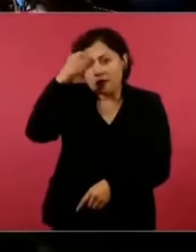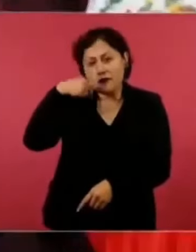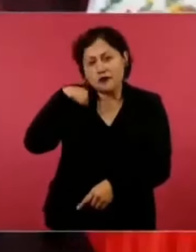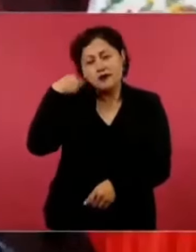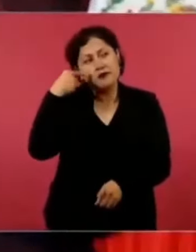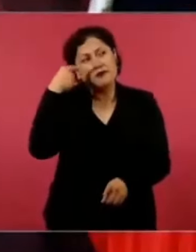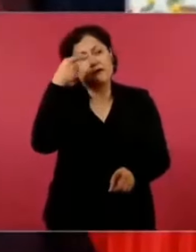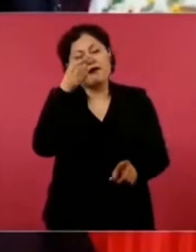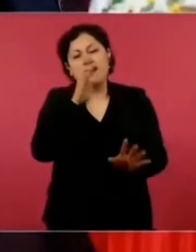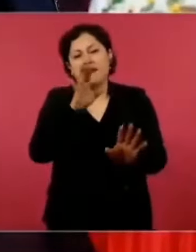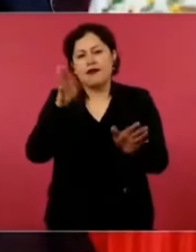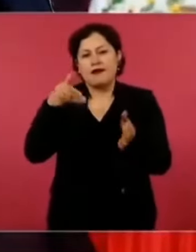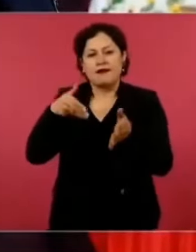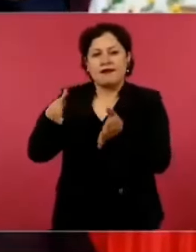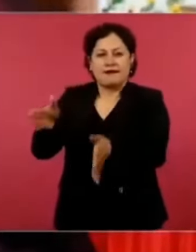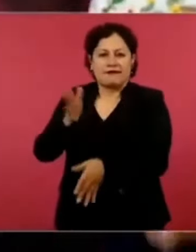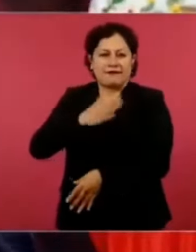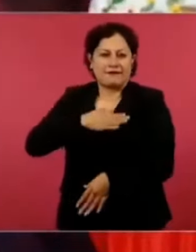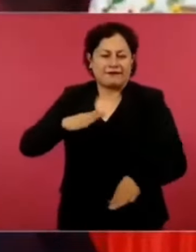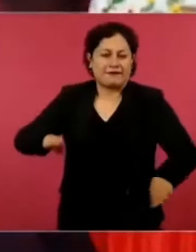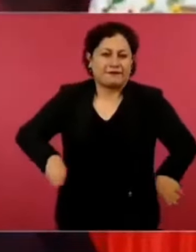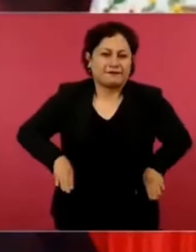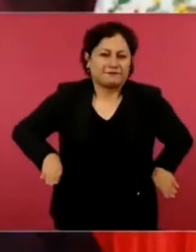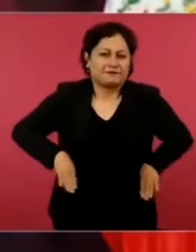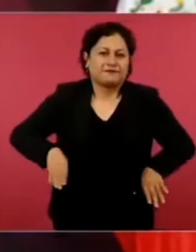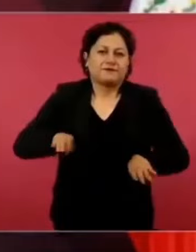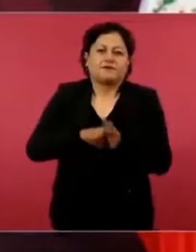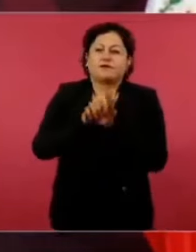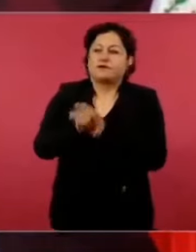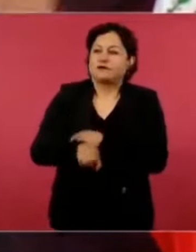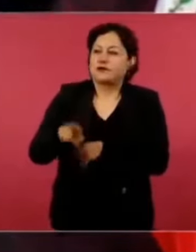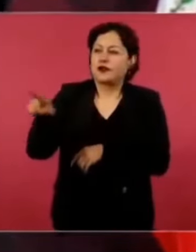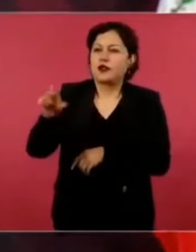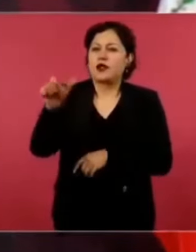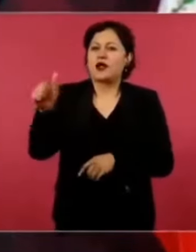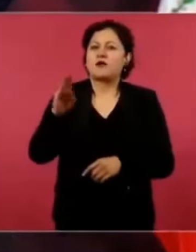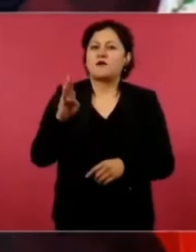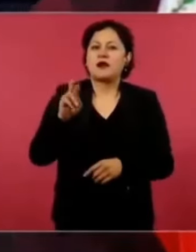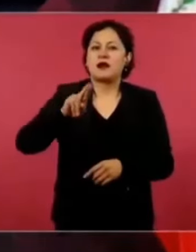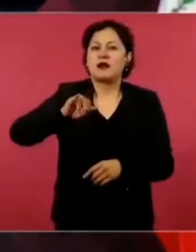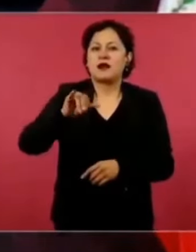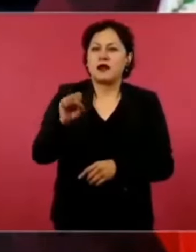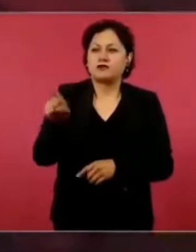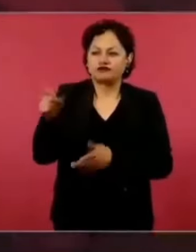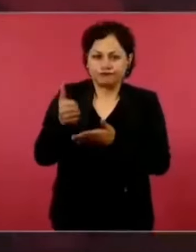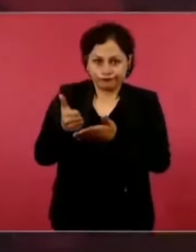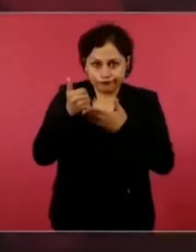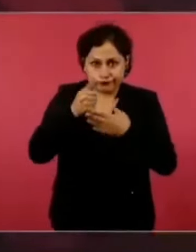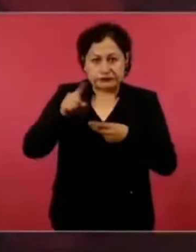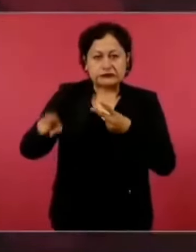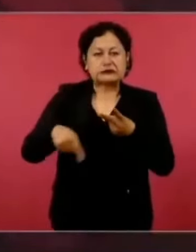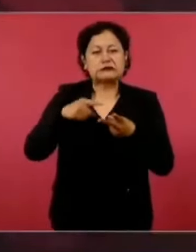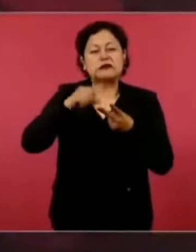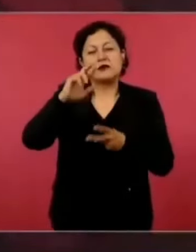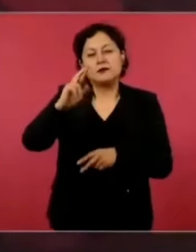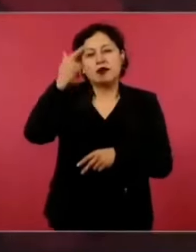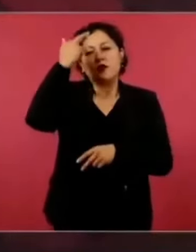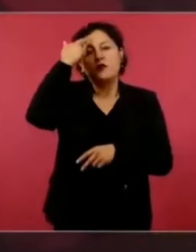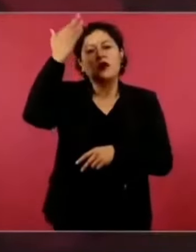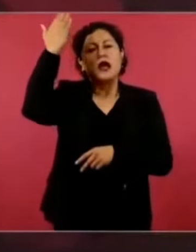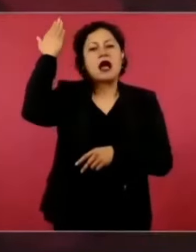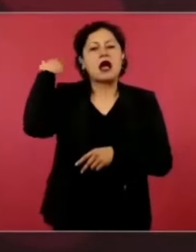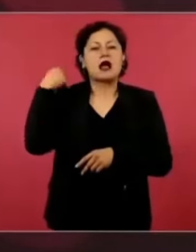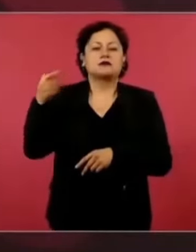Rafael Barajá porque él nos ayudó. Me acuerdo la campaña del ingeniero Everto en Veracruz